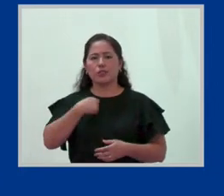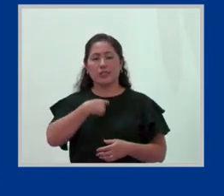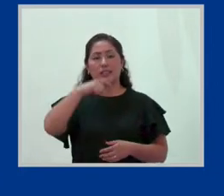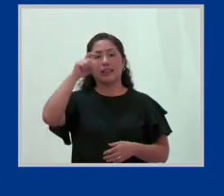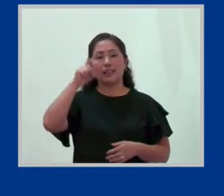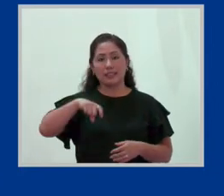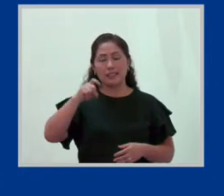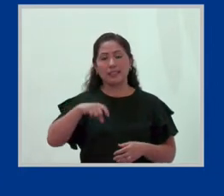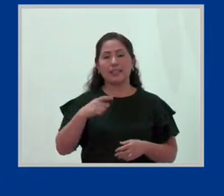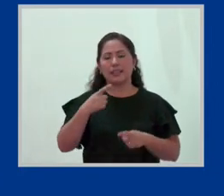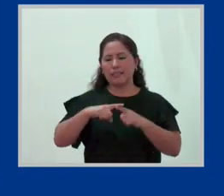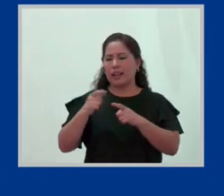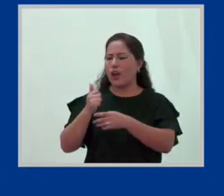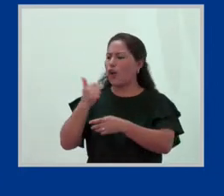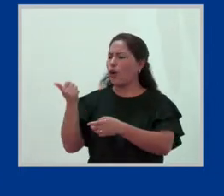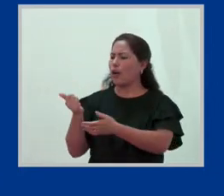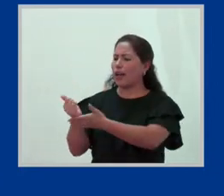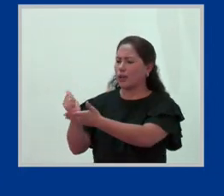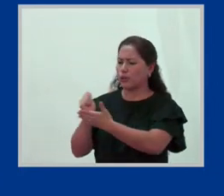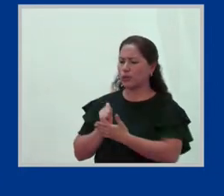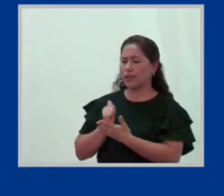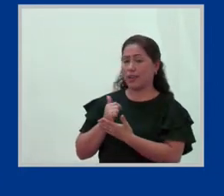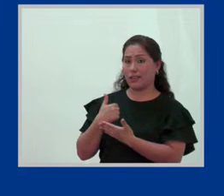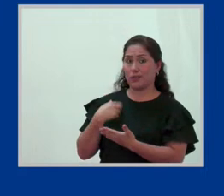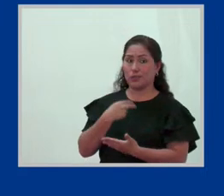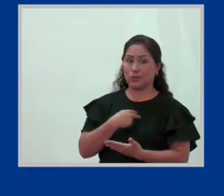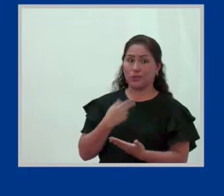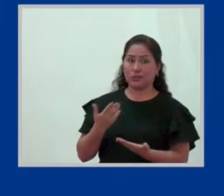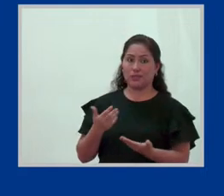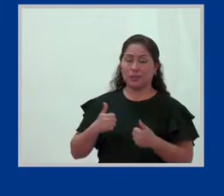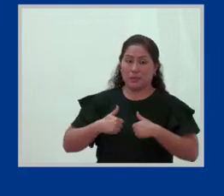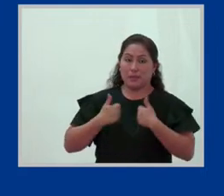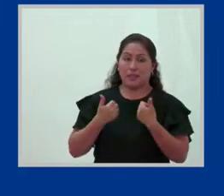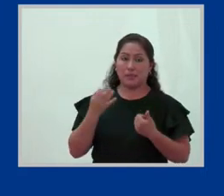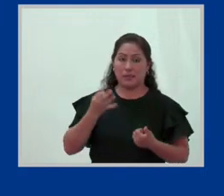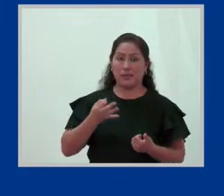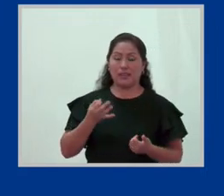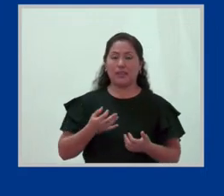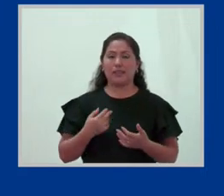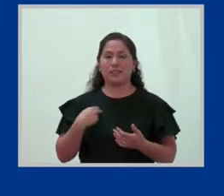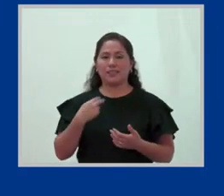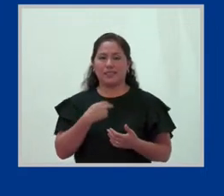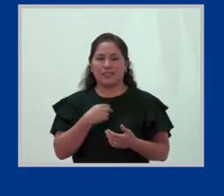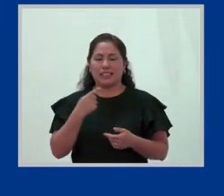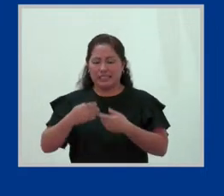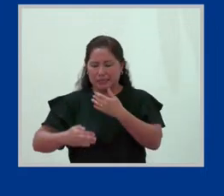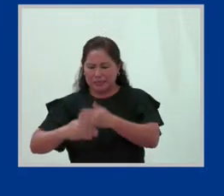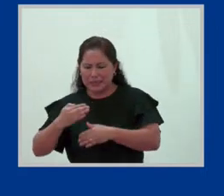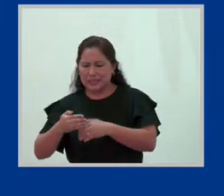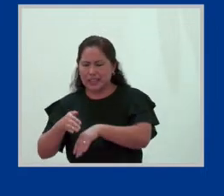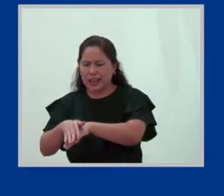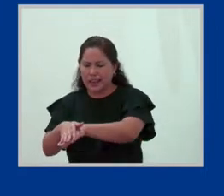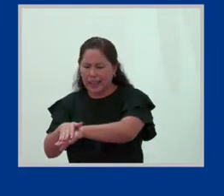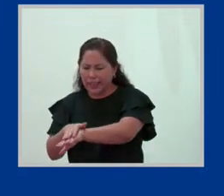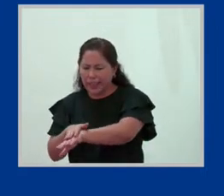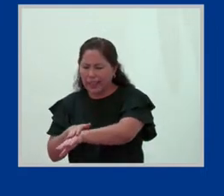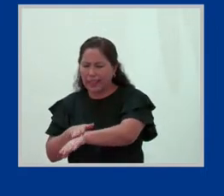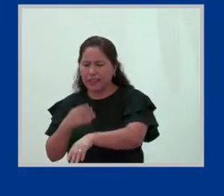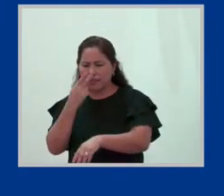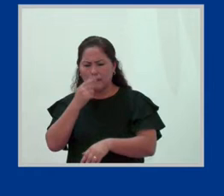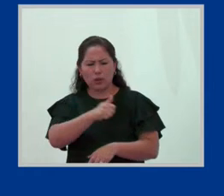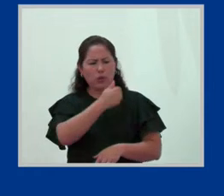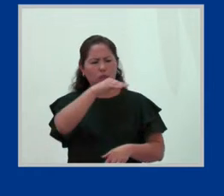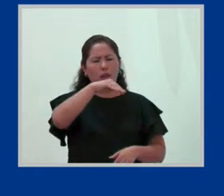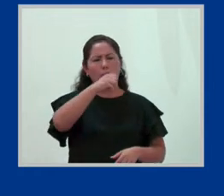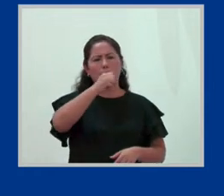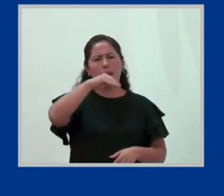Necesitamos de otros para poder sobrevivir. Somos mamíferos que lo hacemos en este proceso lentamente, porque hay otros mamíferos